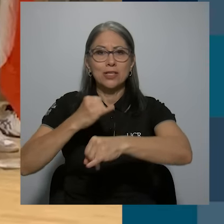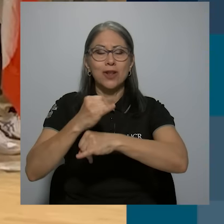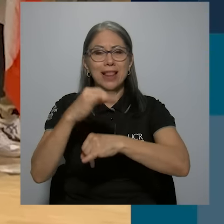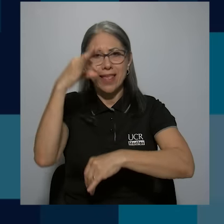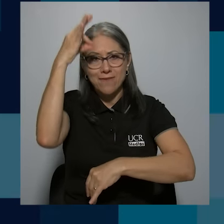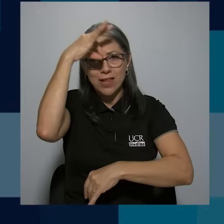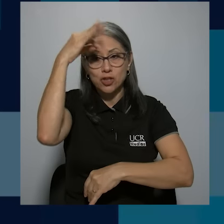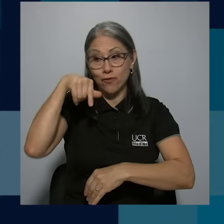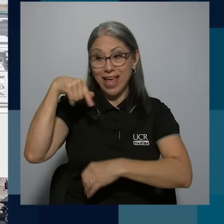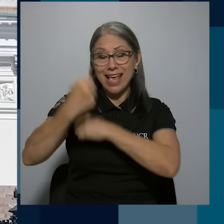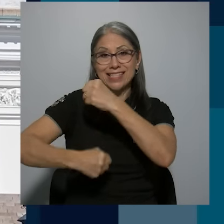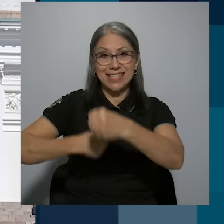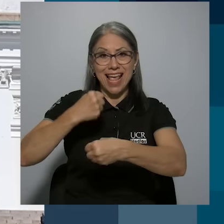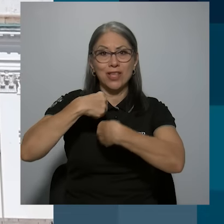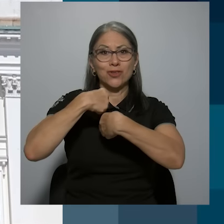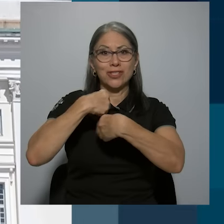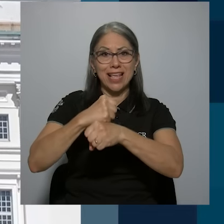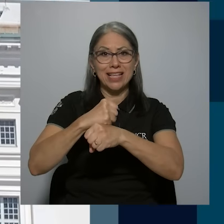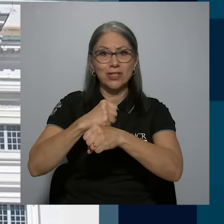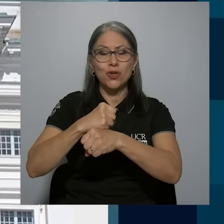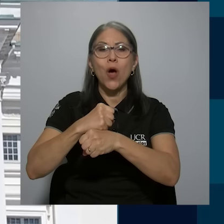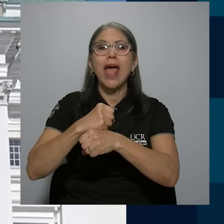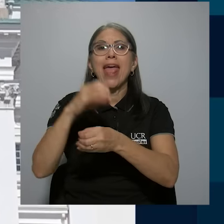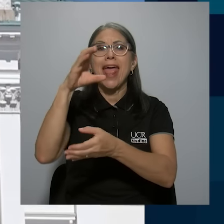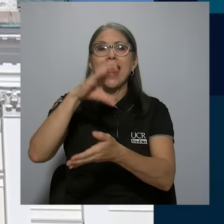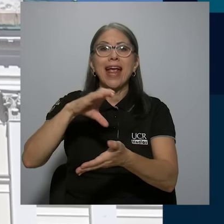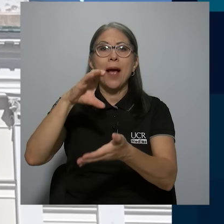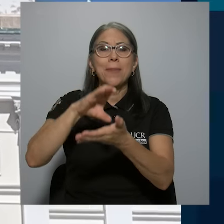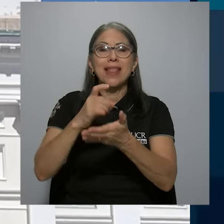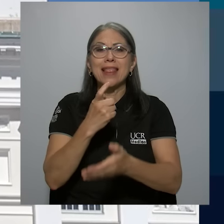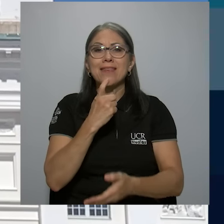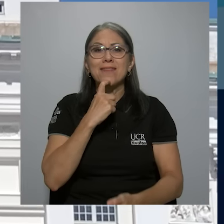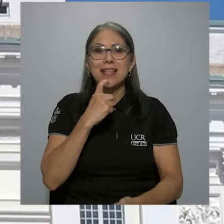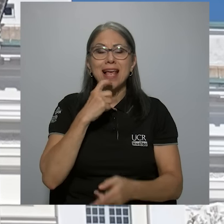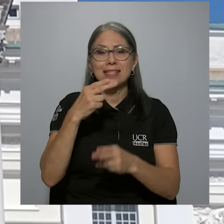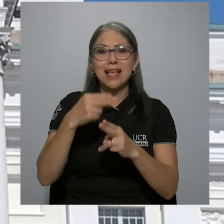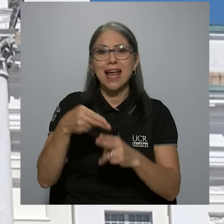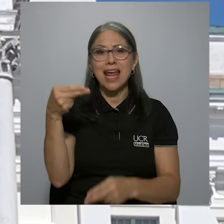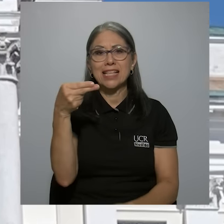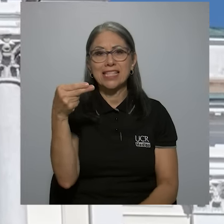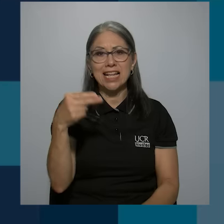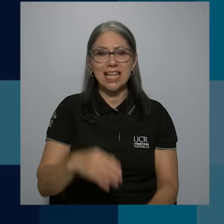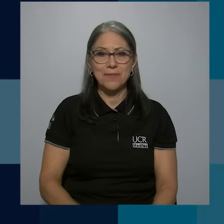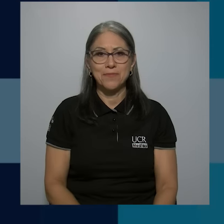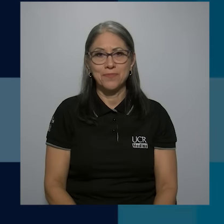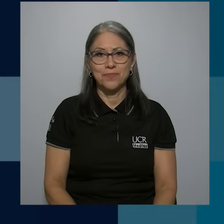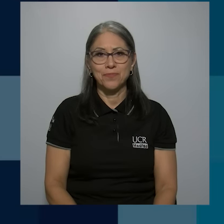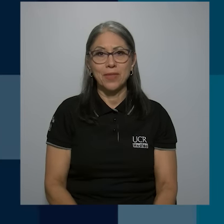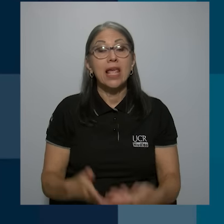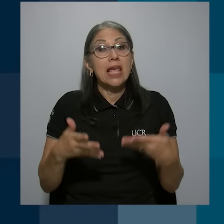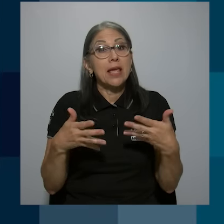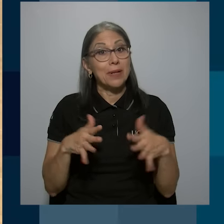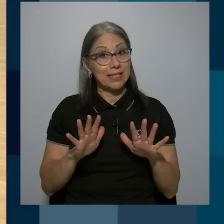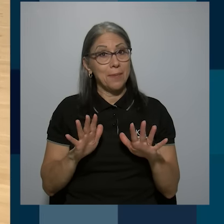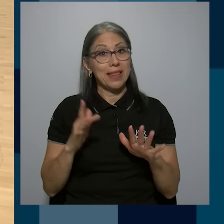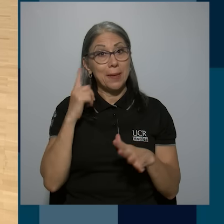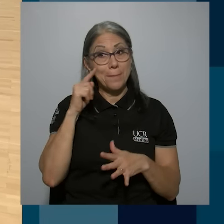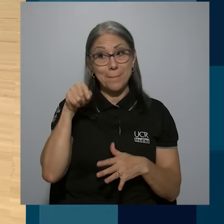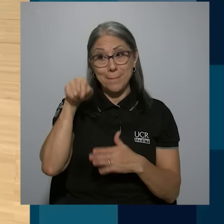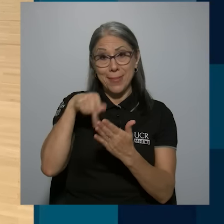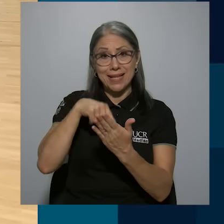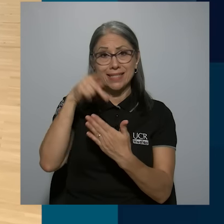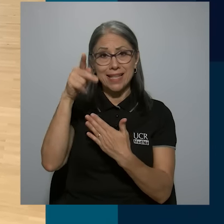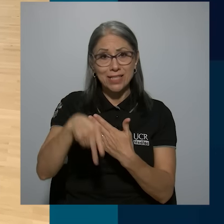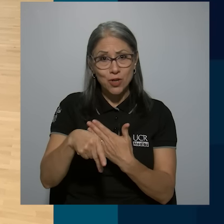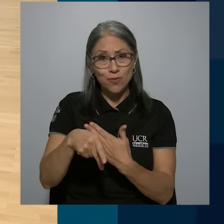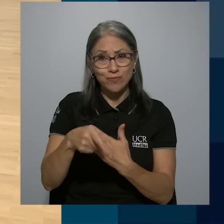Filosofía, que este año se realizó en Helsinki, capital de Finlandia. Y precisamente para